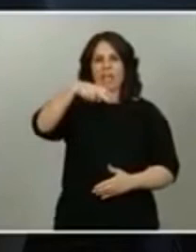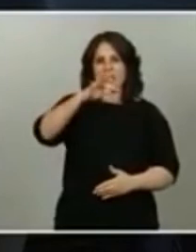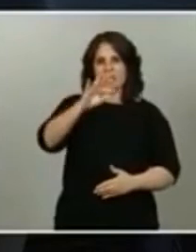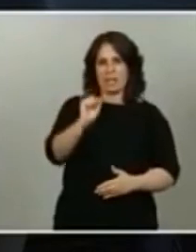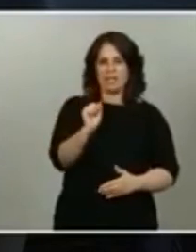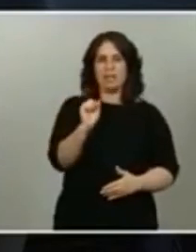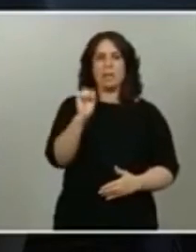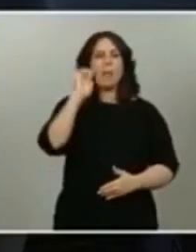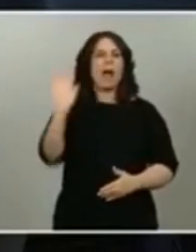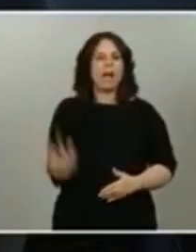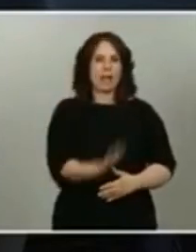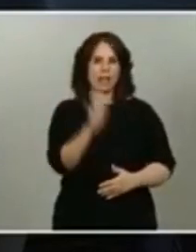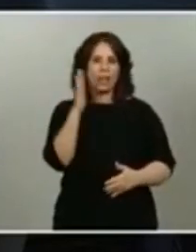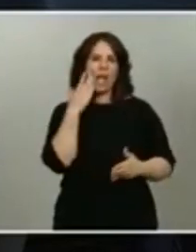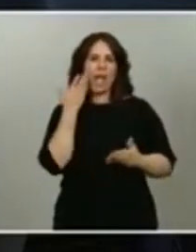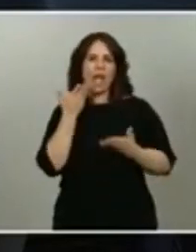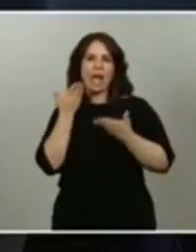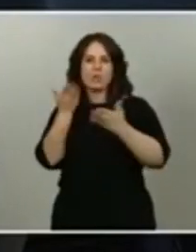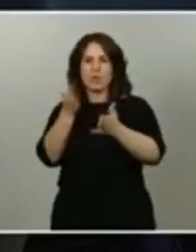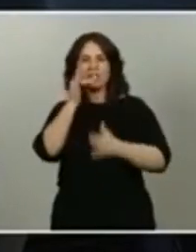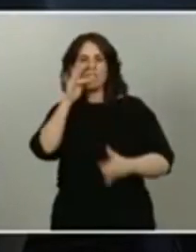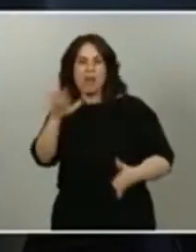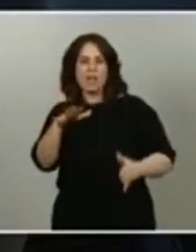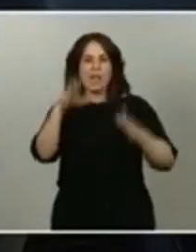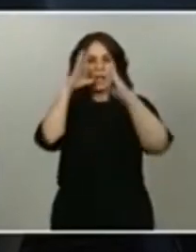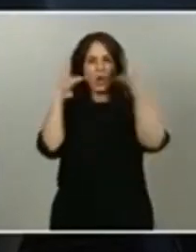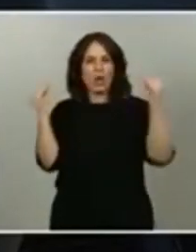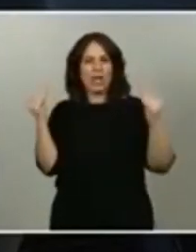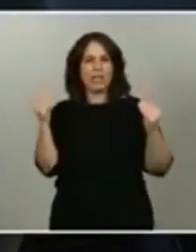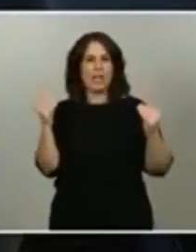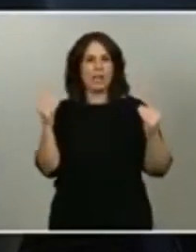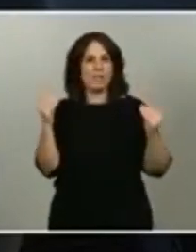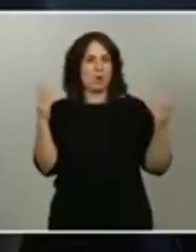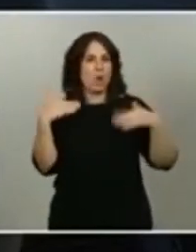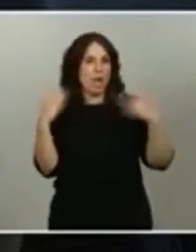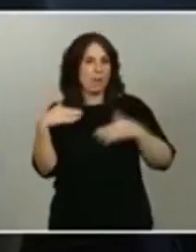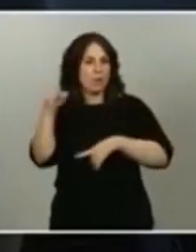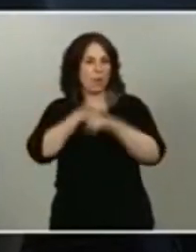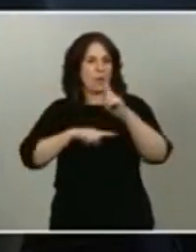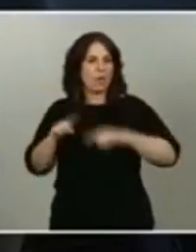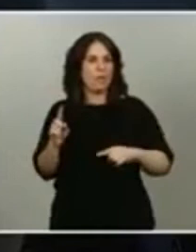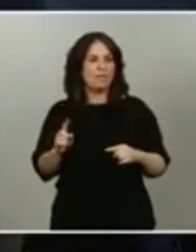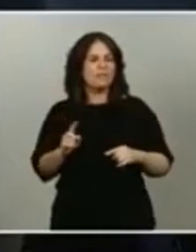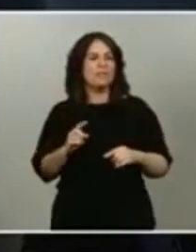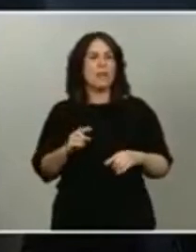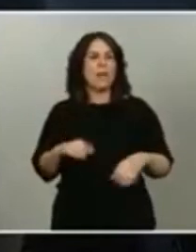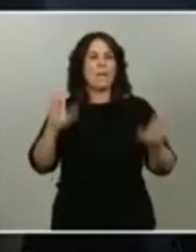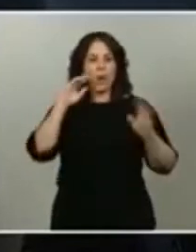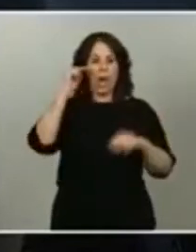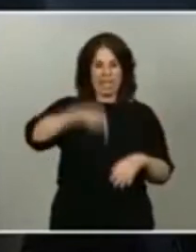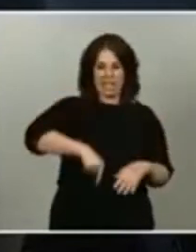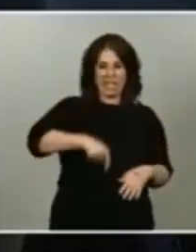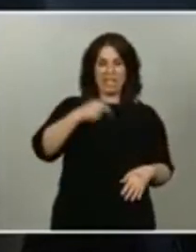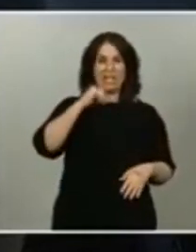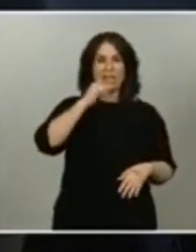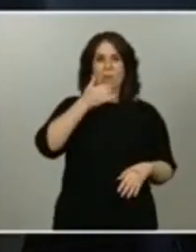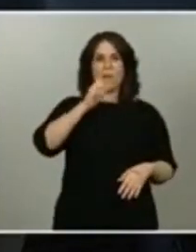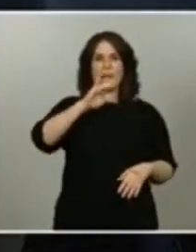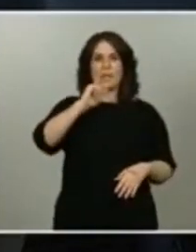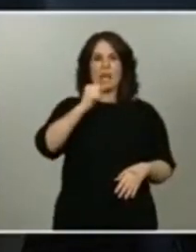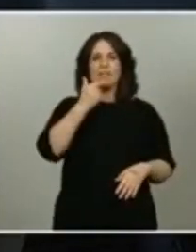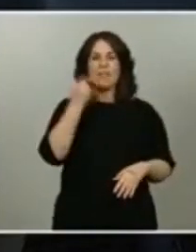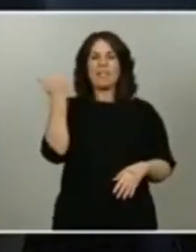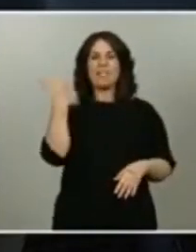con las ayudas de Francia y Holanda el Franz KLM y sin embargo aquí cuando Iberia ya está hablando que va a pasar de ERTE a despidos